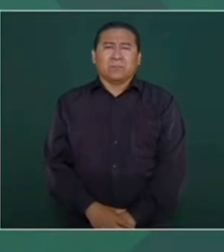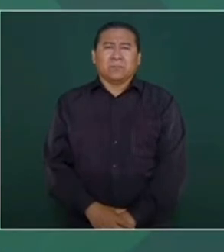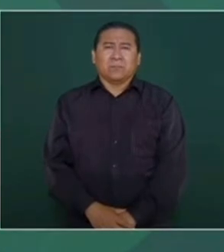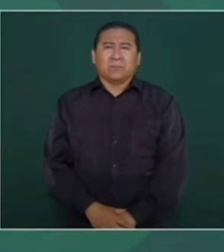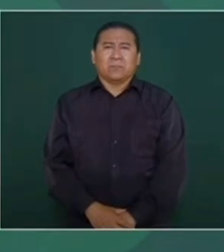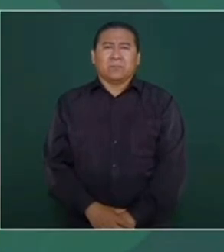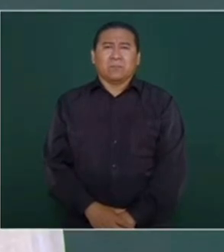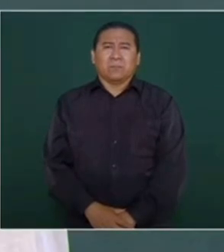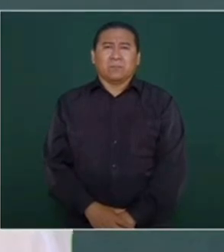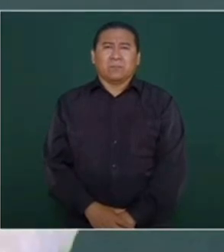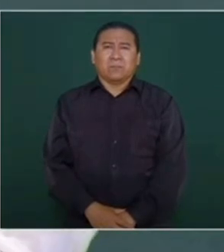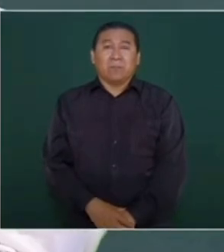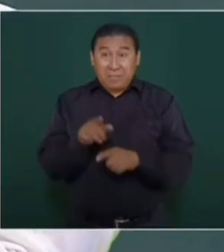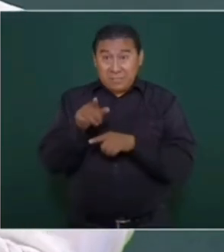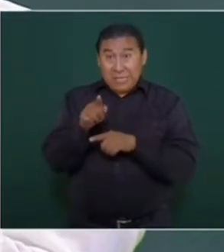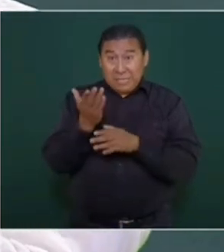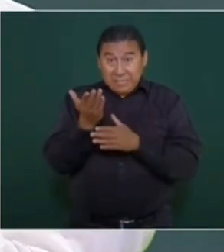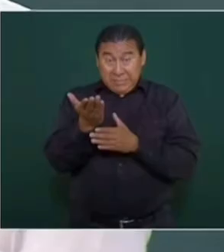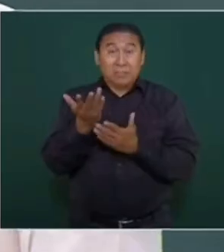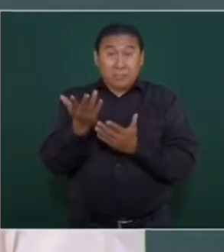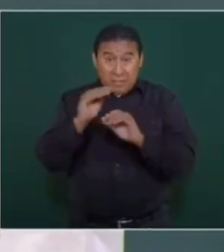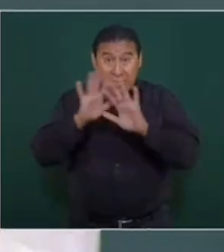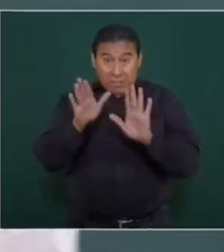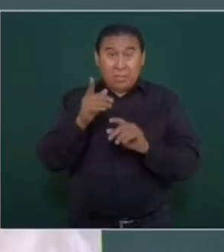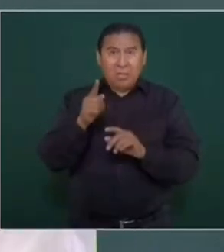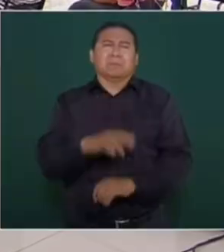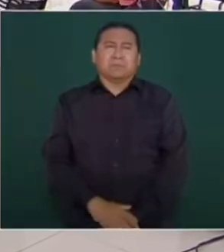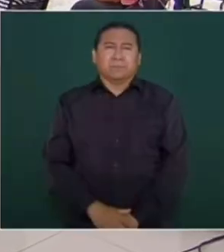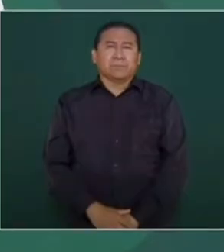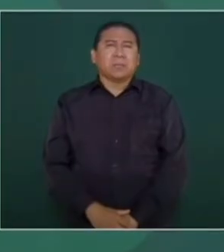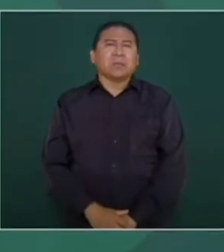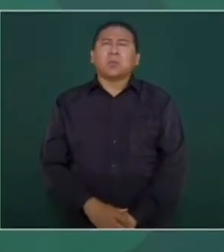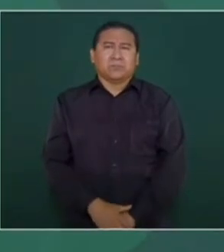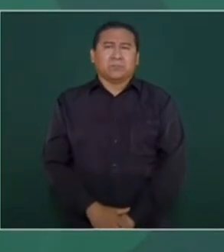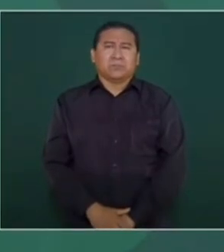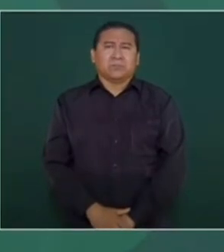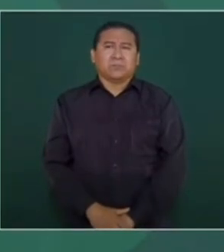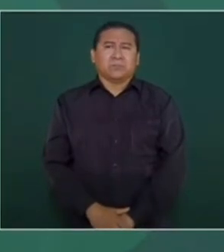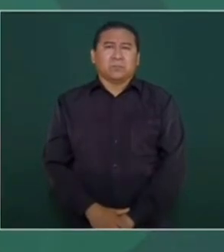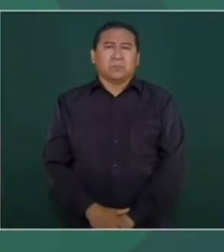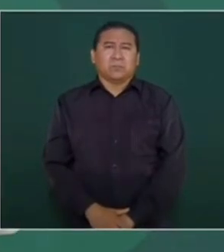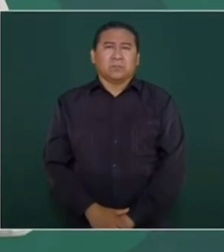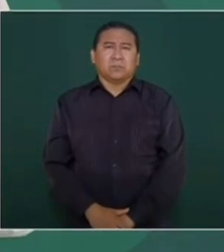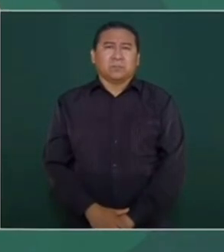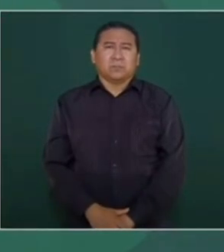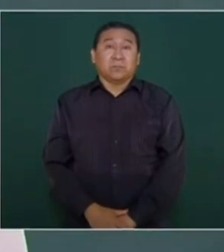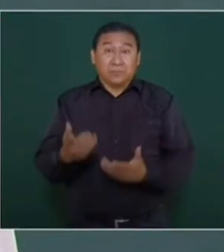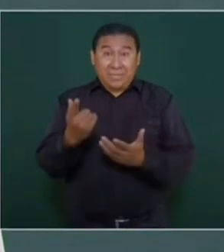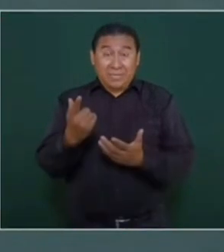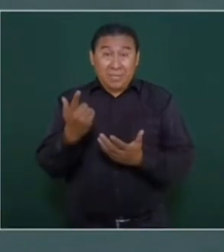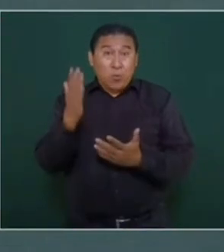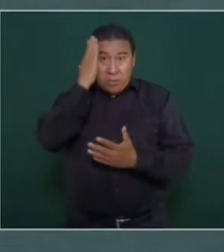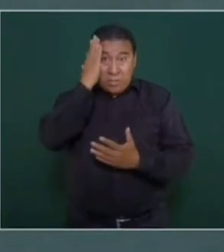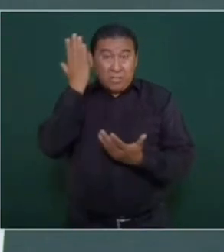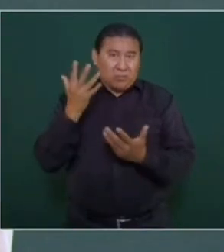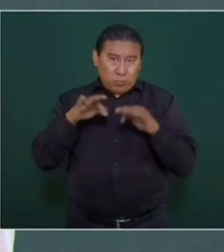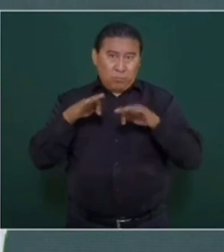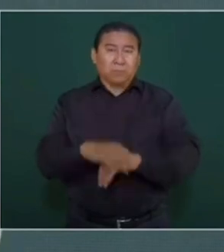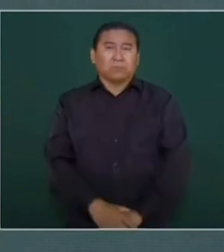que te quede claro a ti y a muchos. No va a llevar tiempo, pero la labor de un dirigente